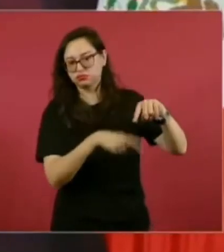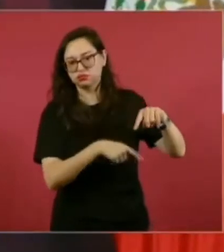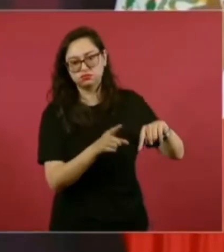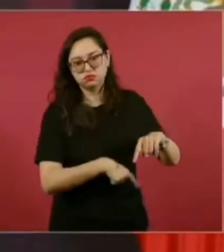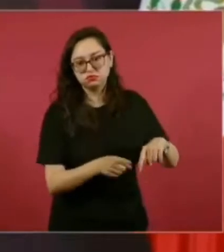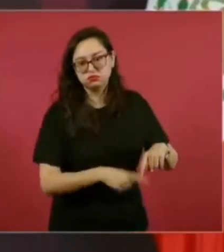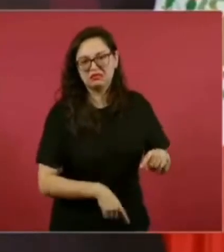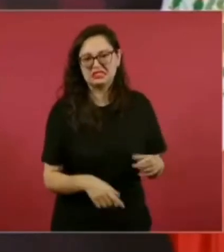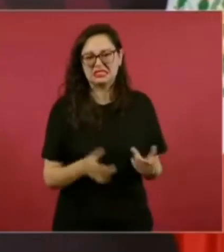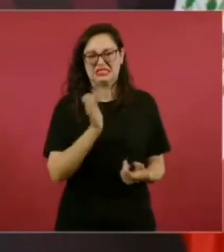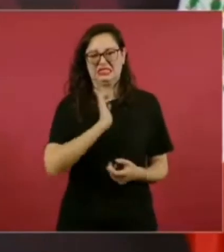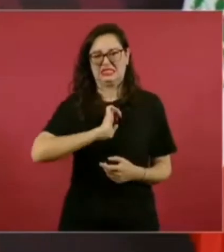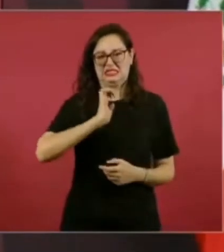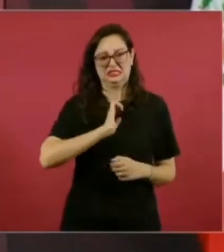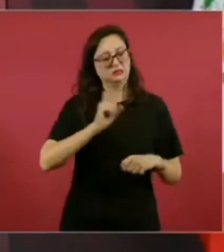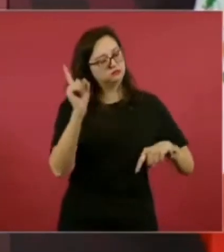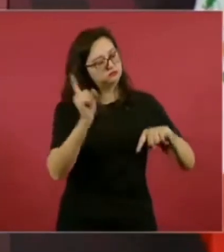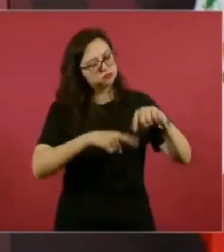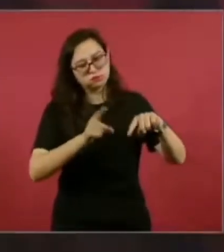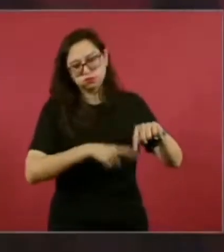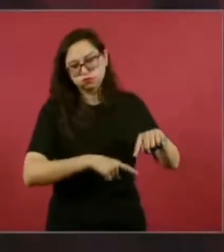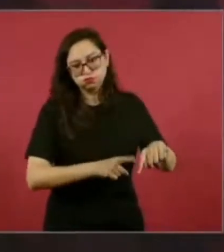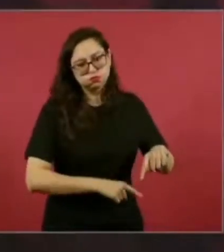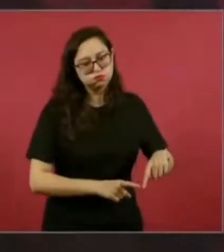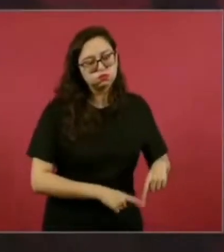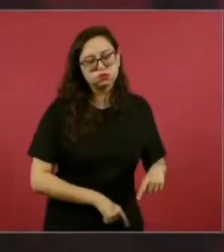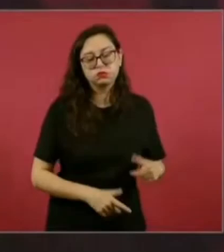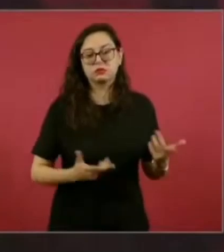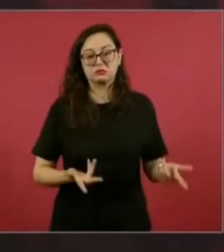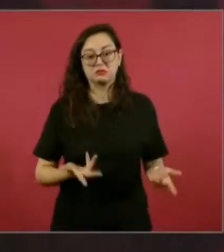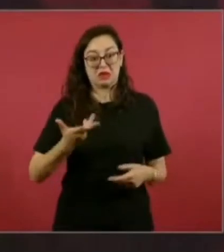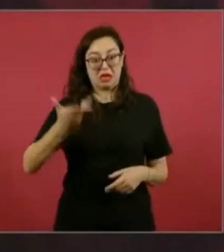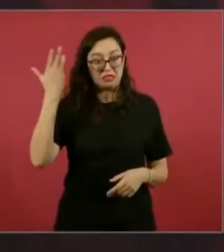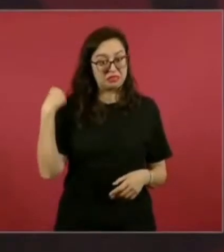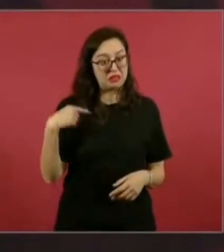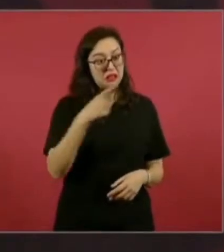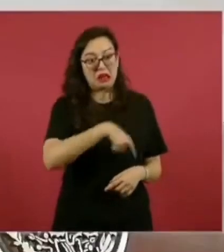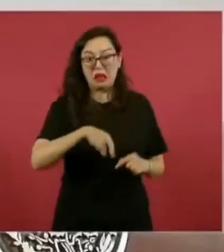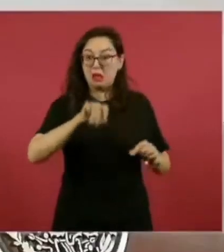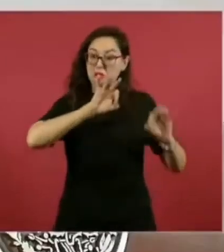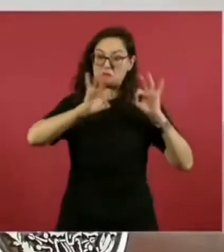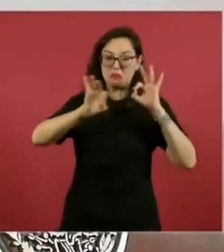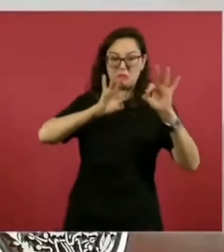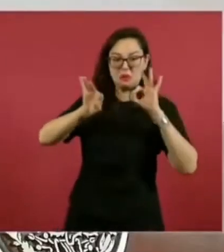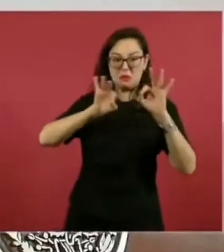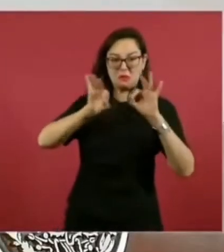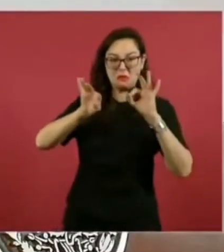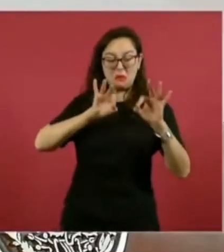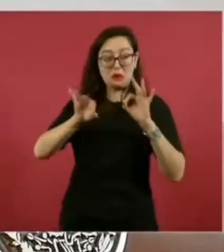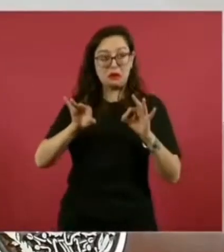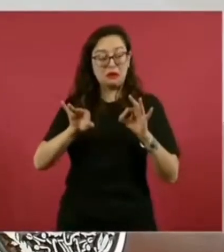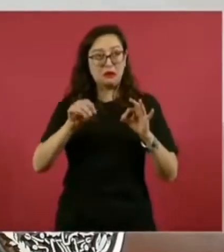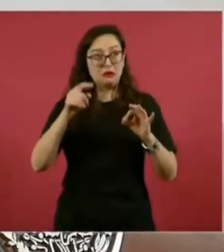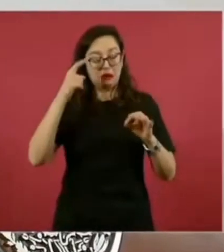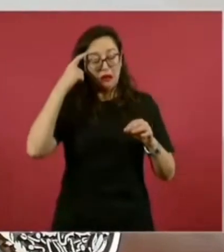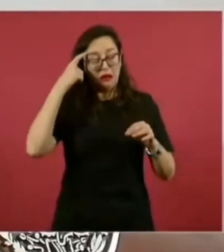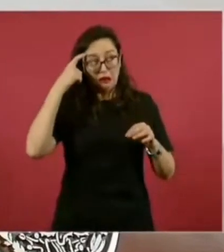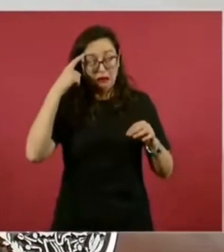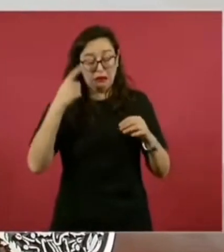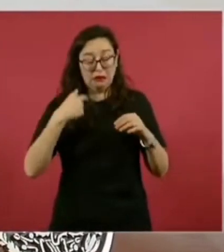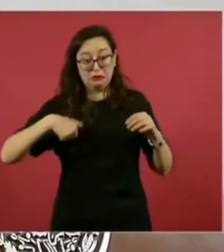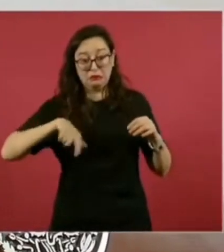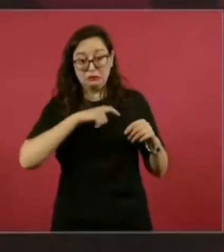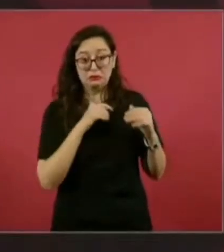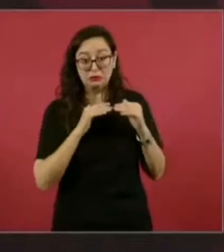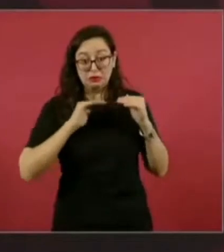todo lo que nos impusieron, porque querían someternos.